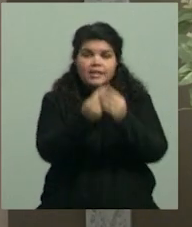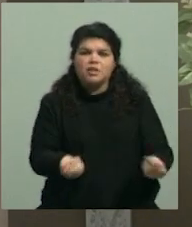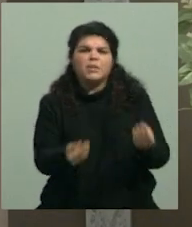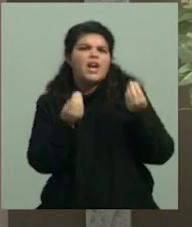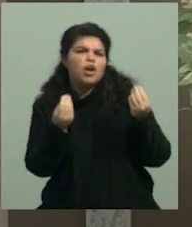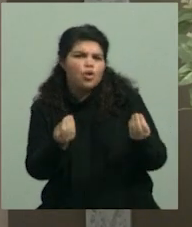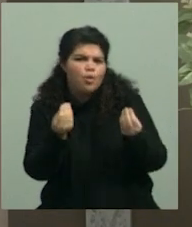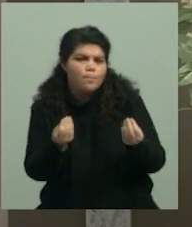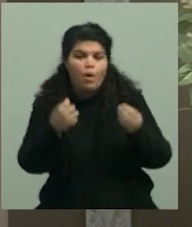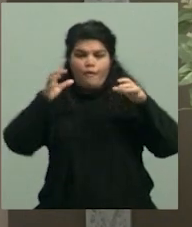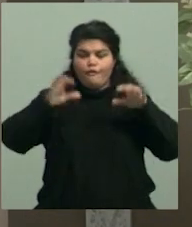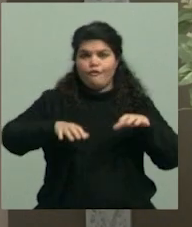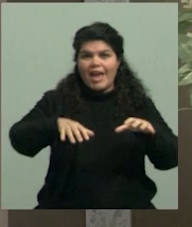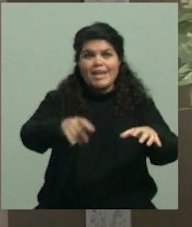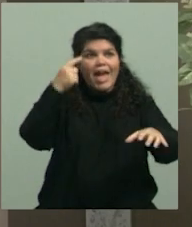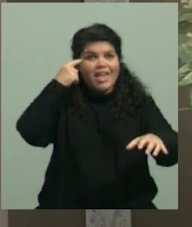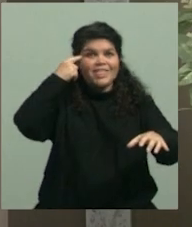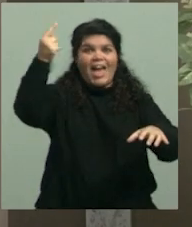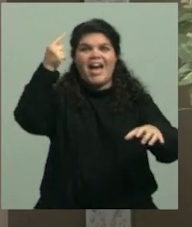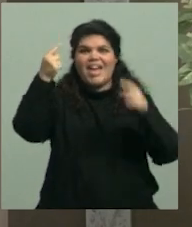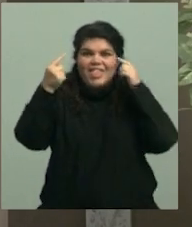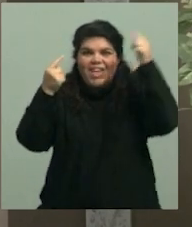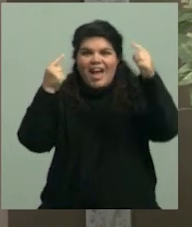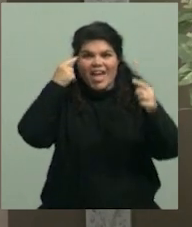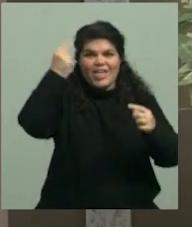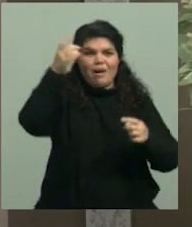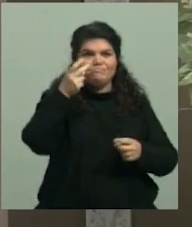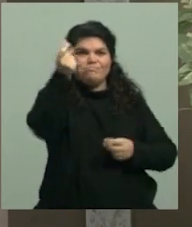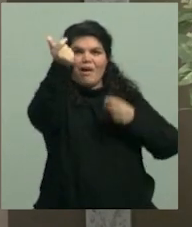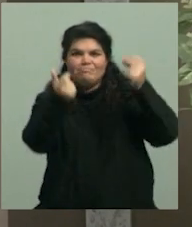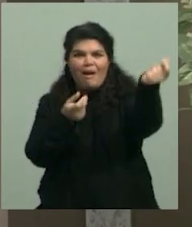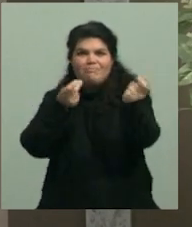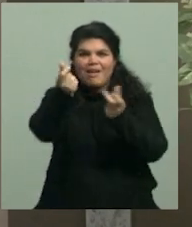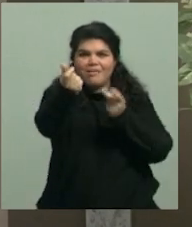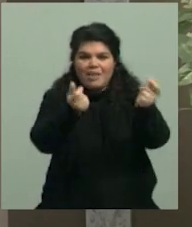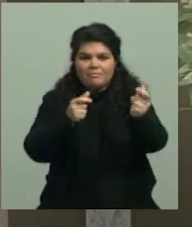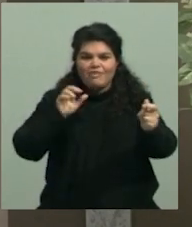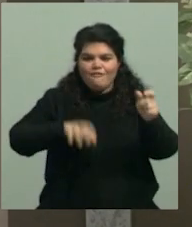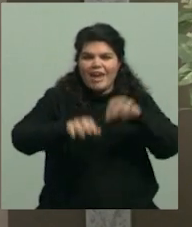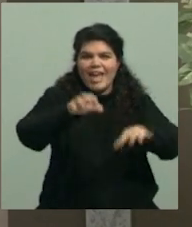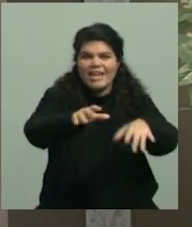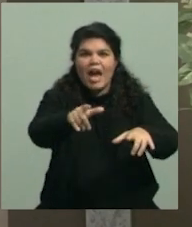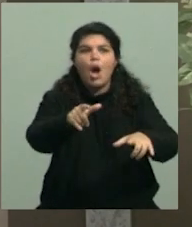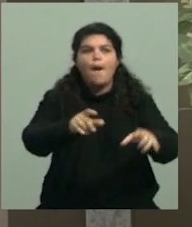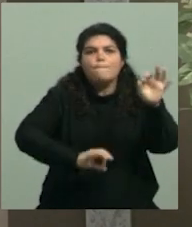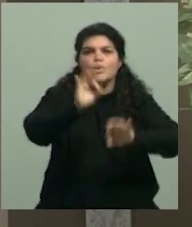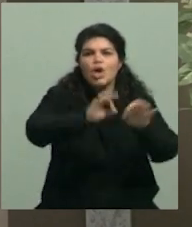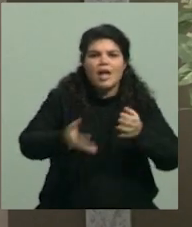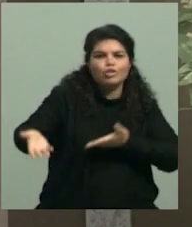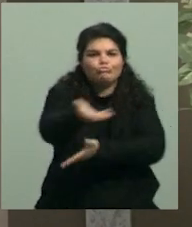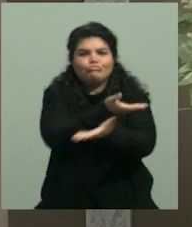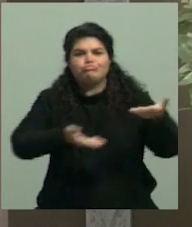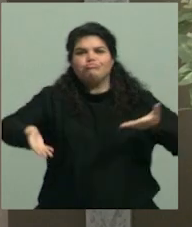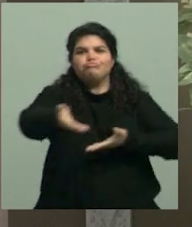de ideas que se exponían los proyectos que llegaban. Así que nada,